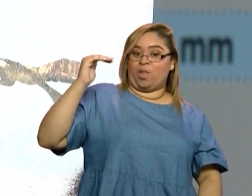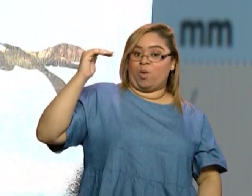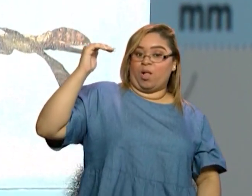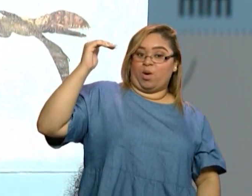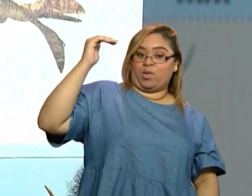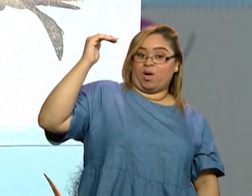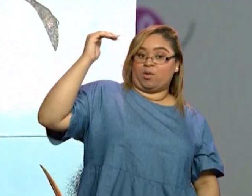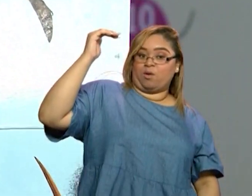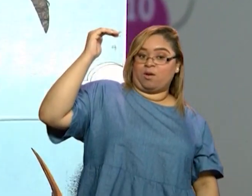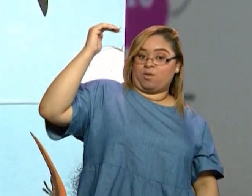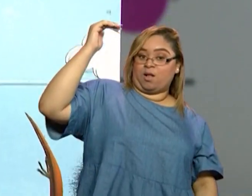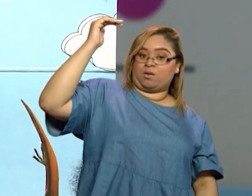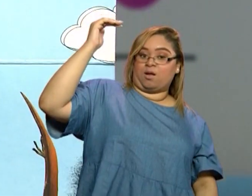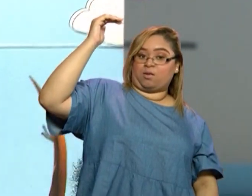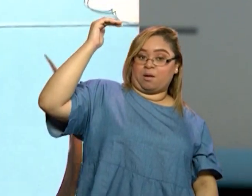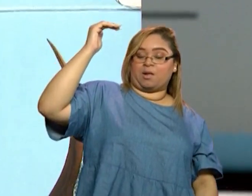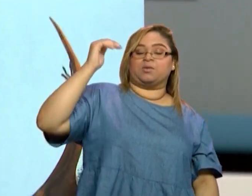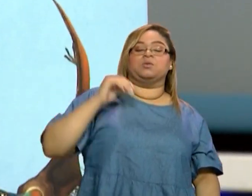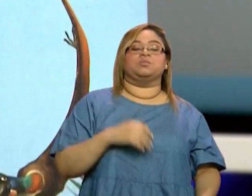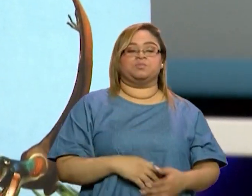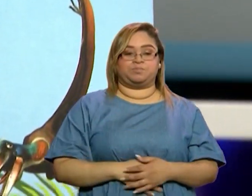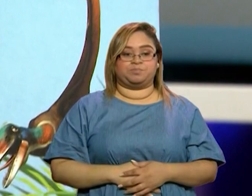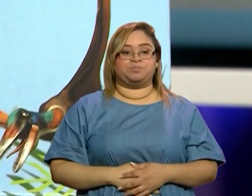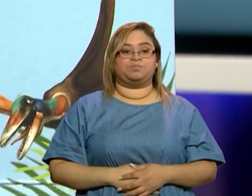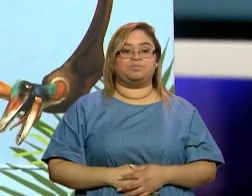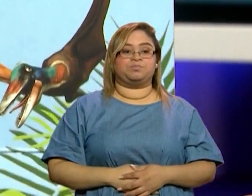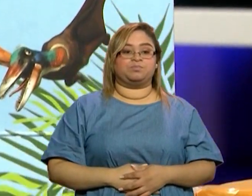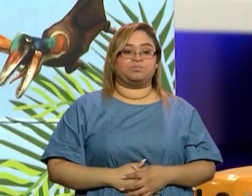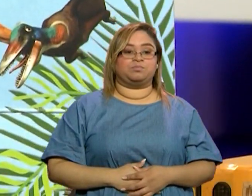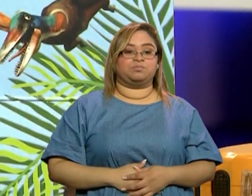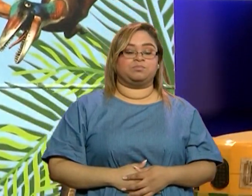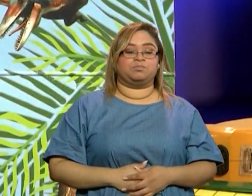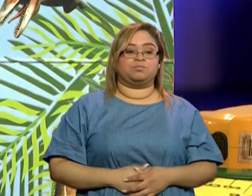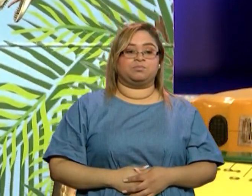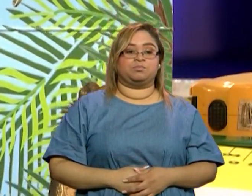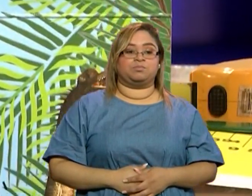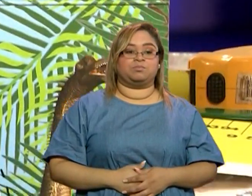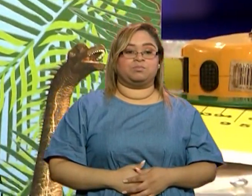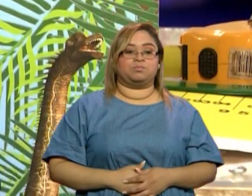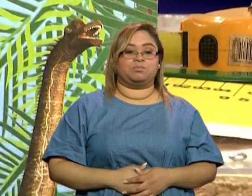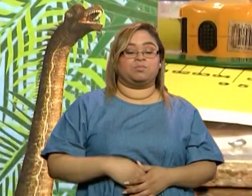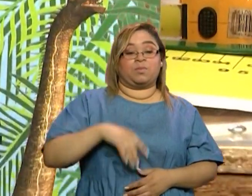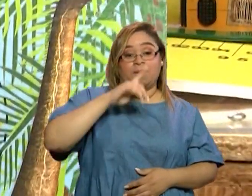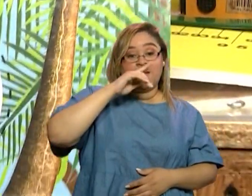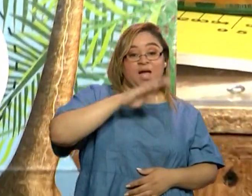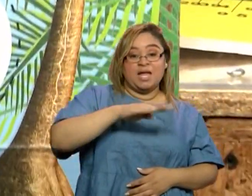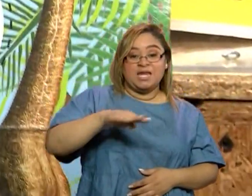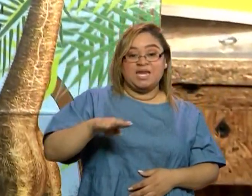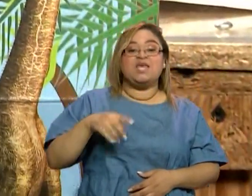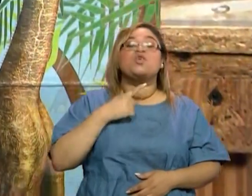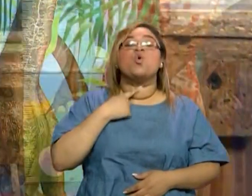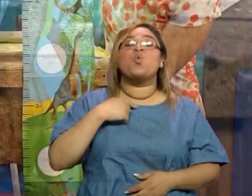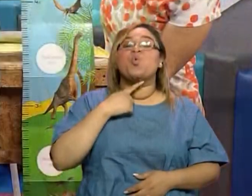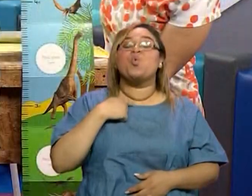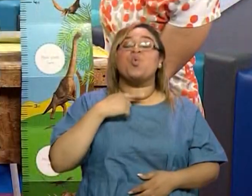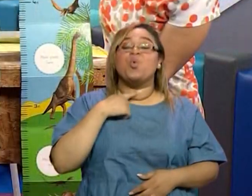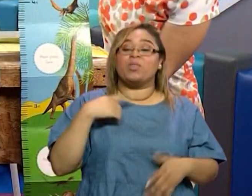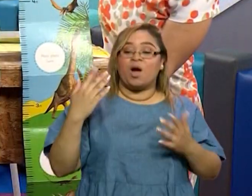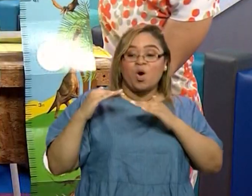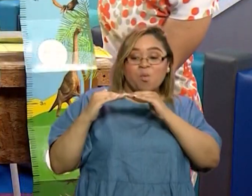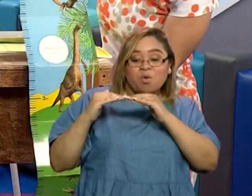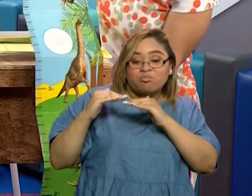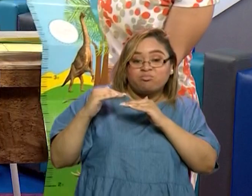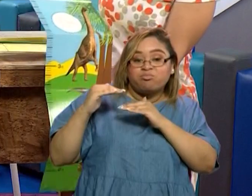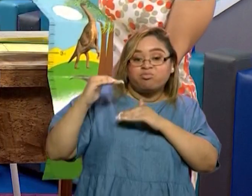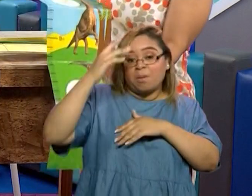¿Ya? Aquí está. Como la pueden ver. A los chicos les encanta medirse, así que puede ser una actividad sumamente